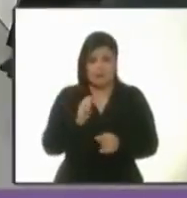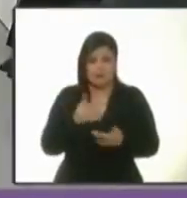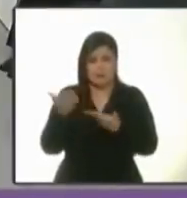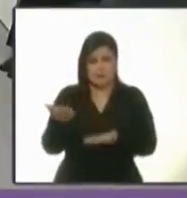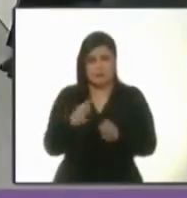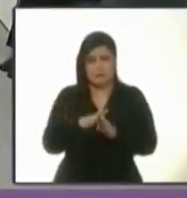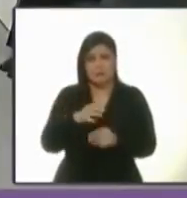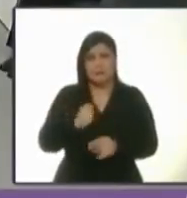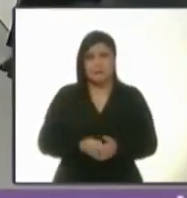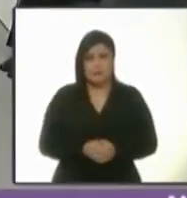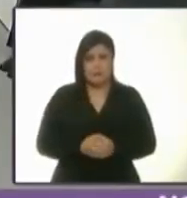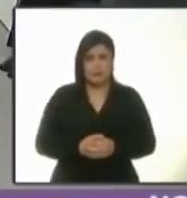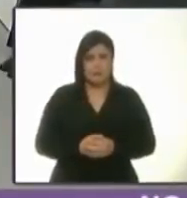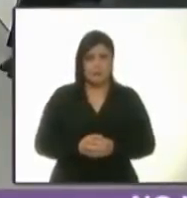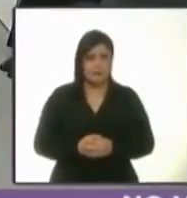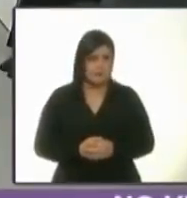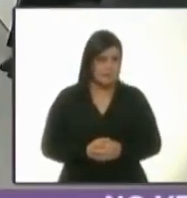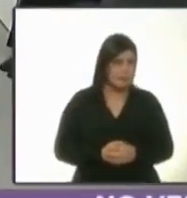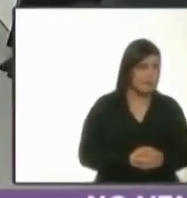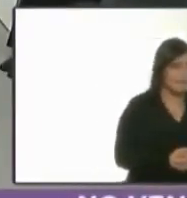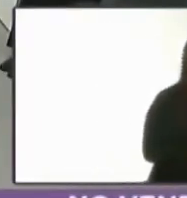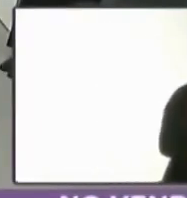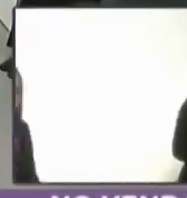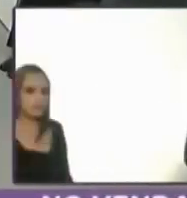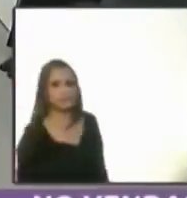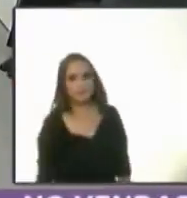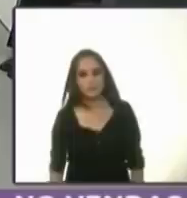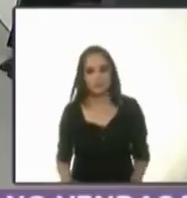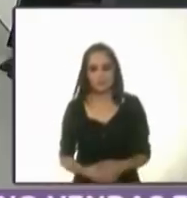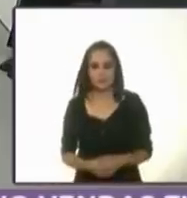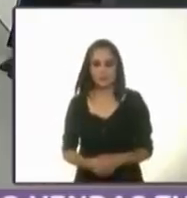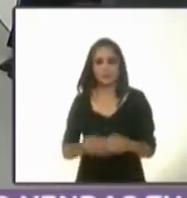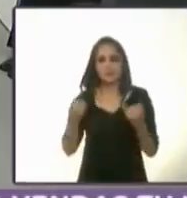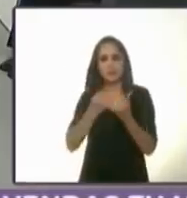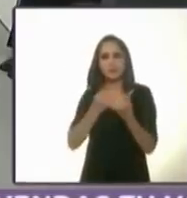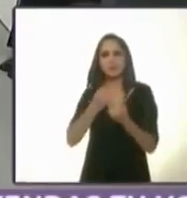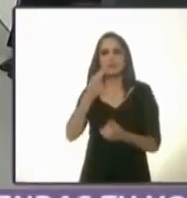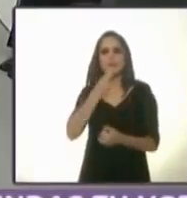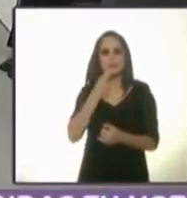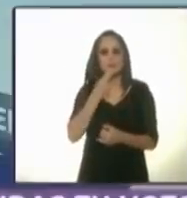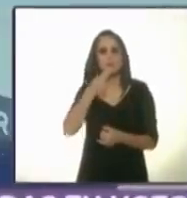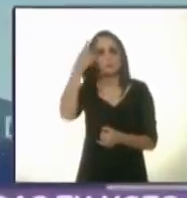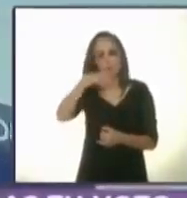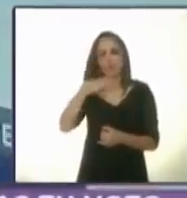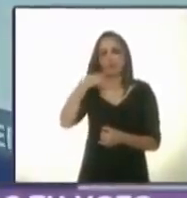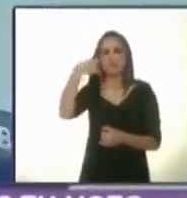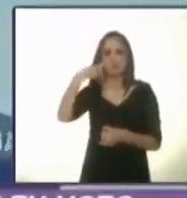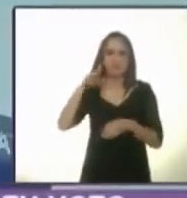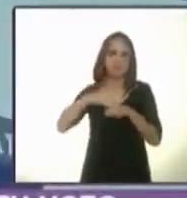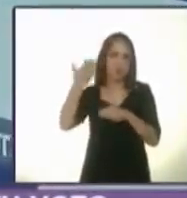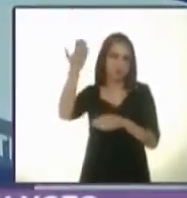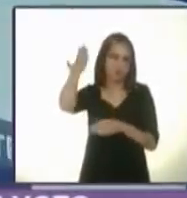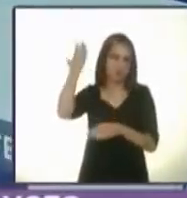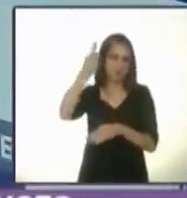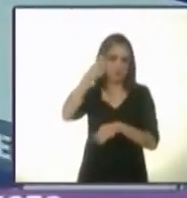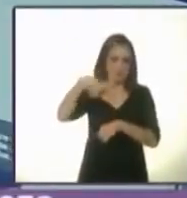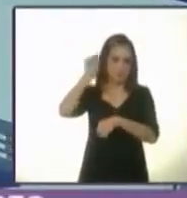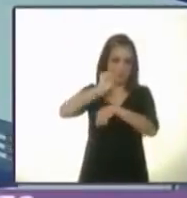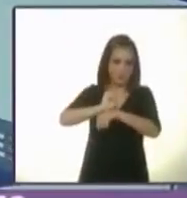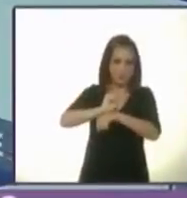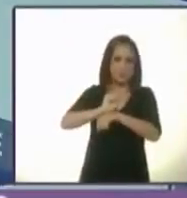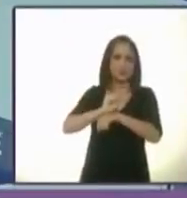Yo lo uso también para denunciar. Bueno, las lluvias de la semana pasada hicieron que